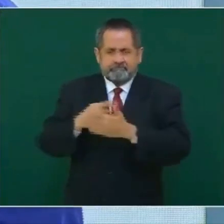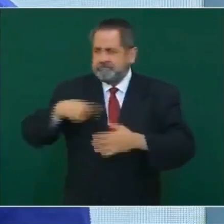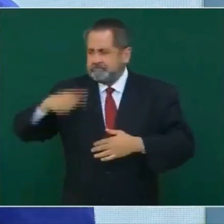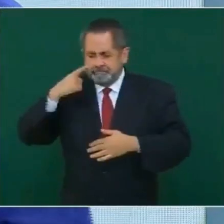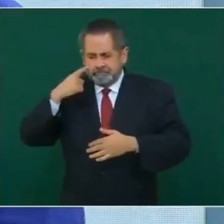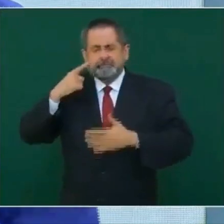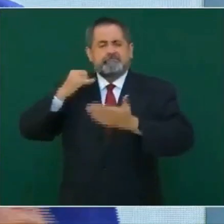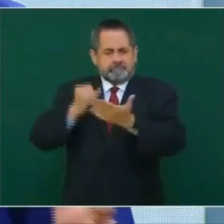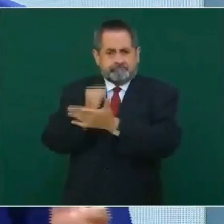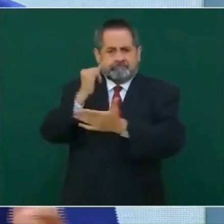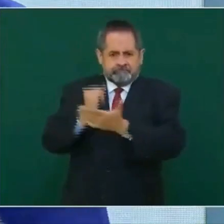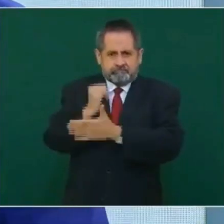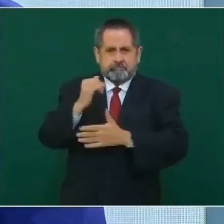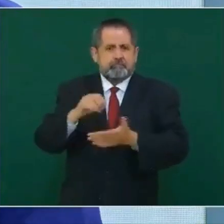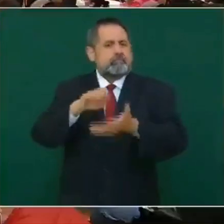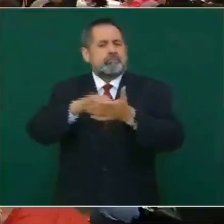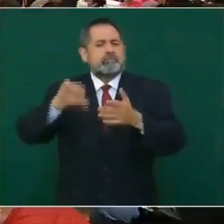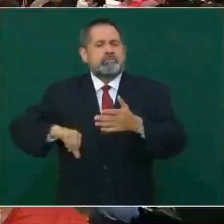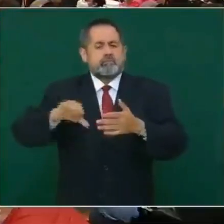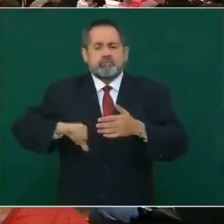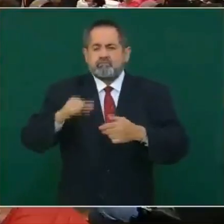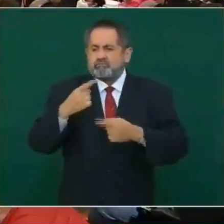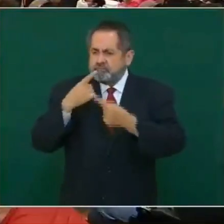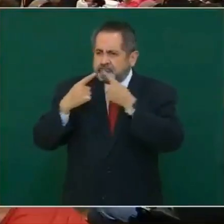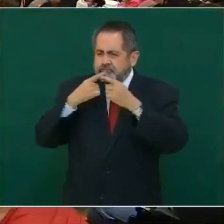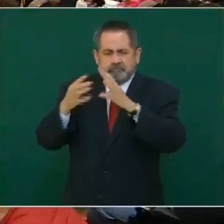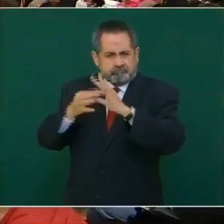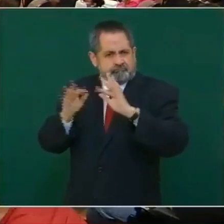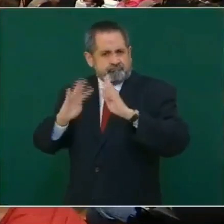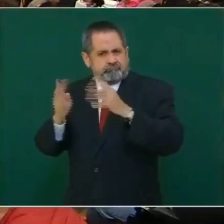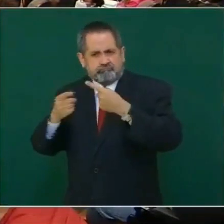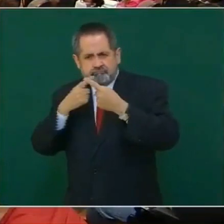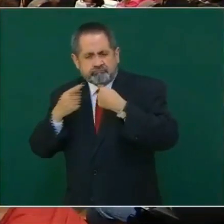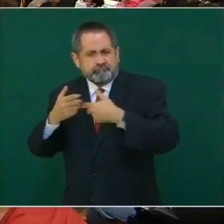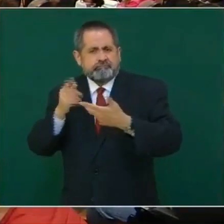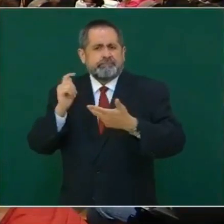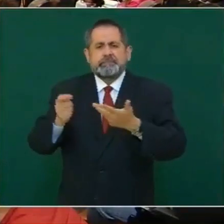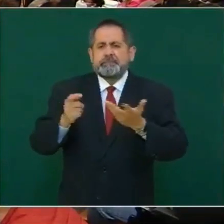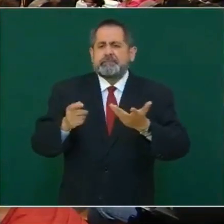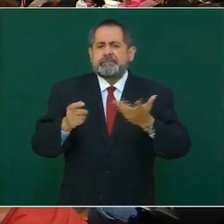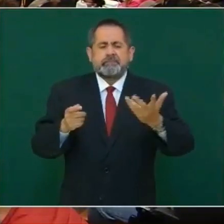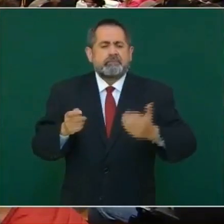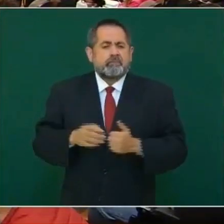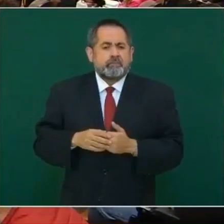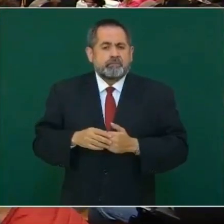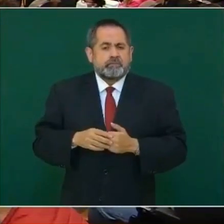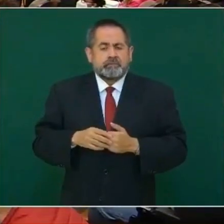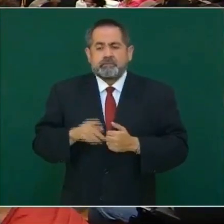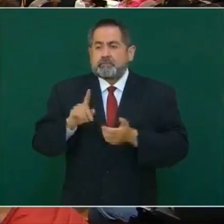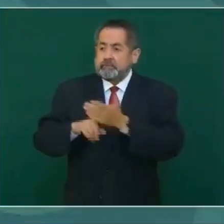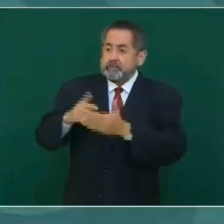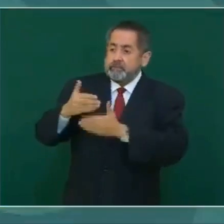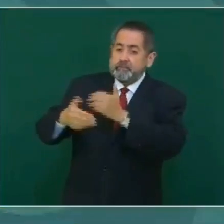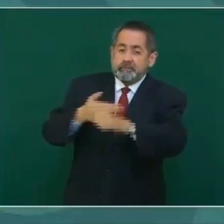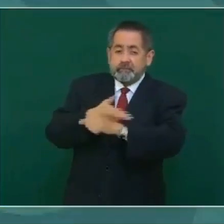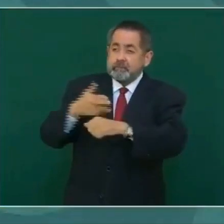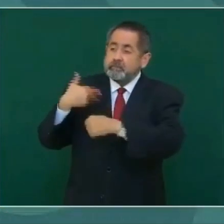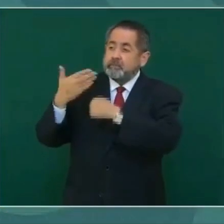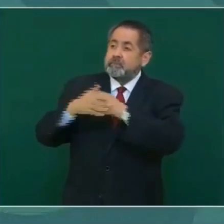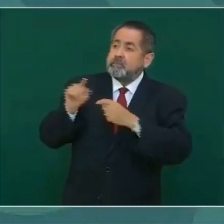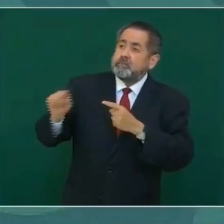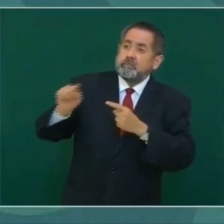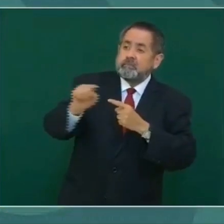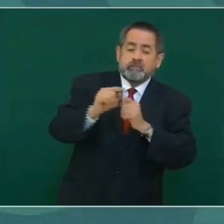decisiones. Hoy, por ejemplo, observamos que están en proceso de construcción